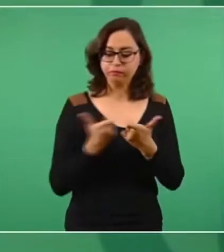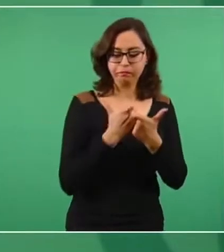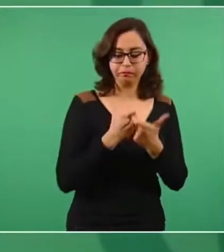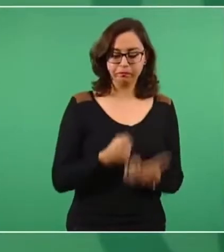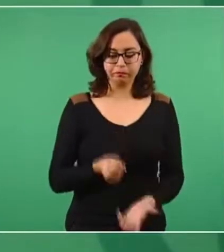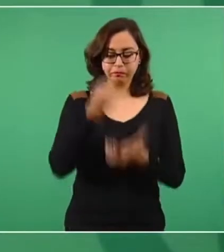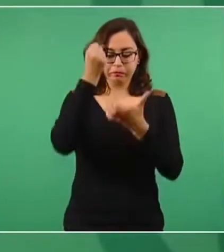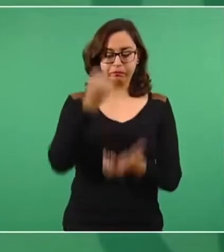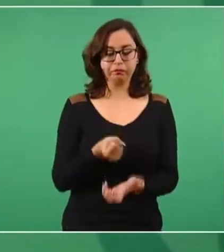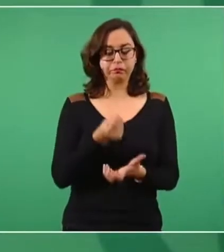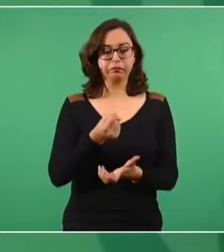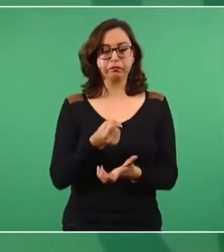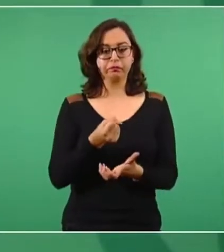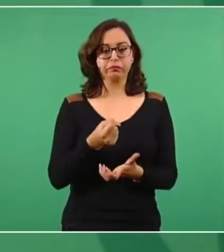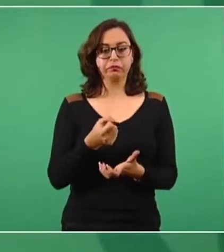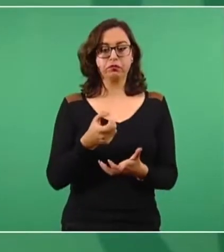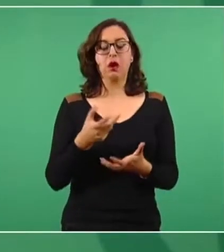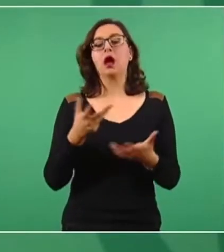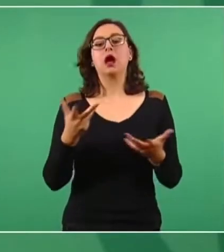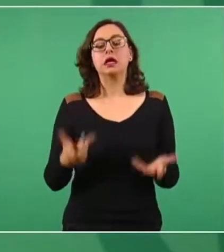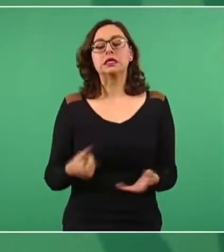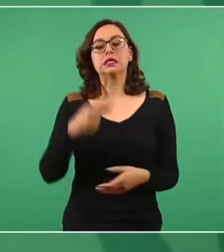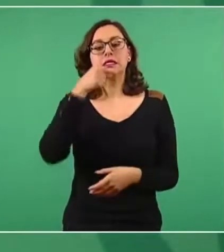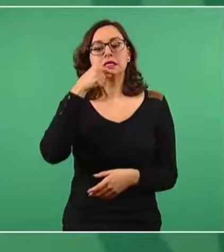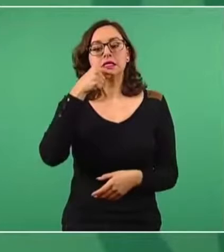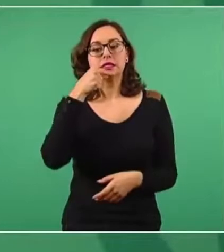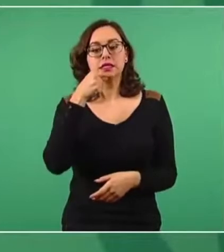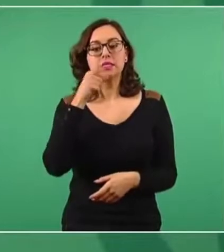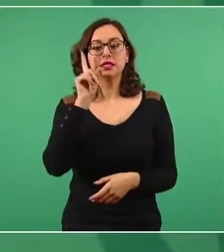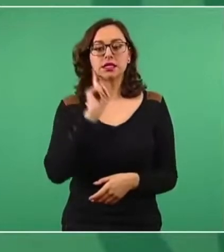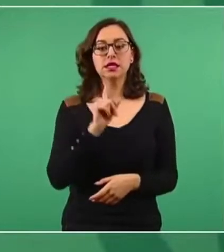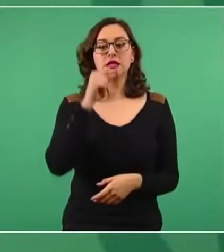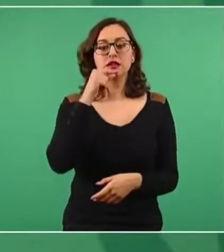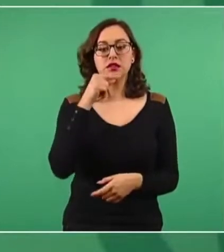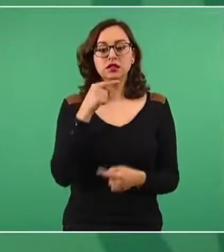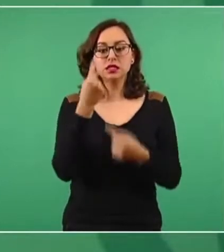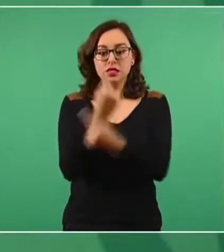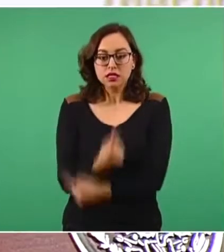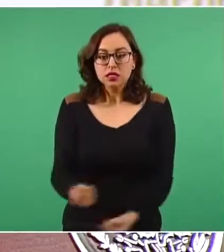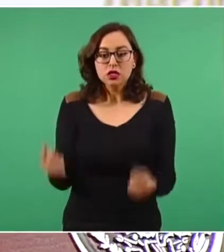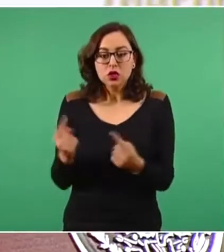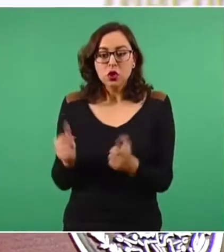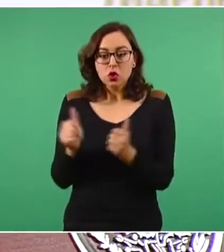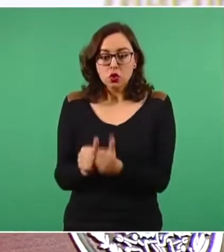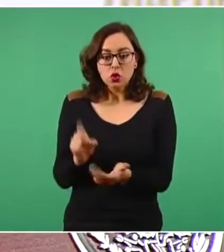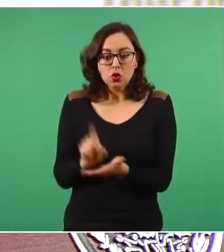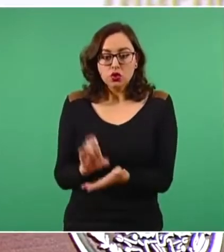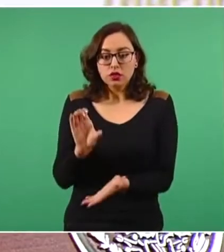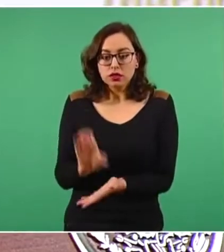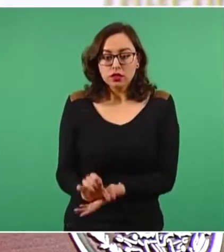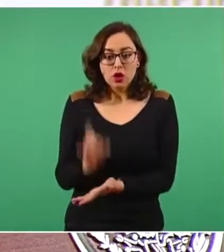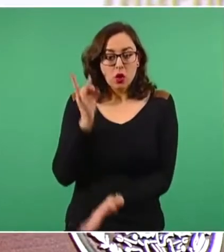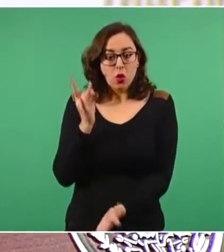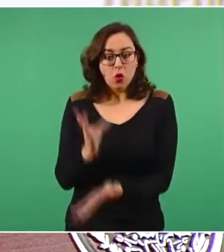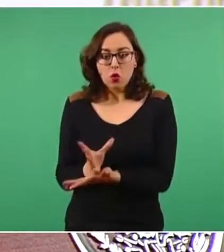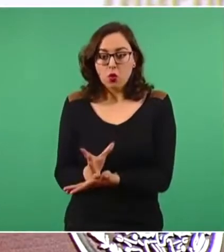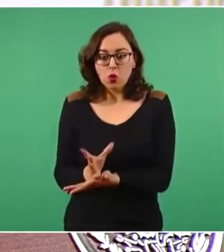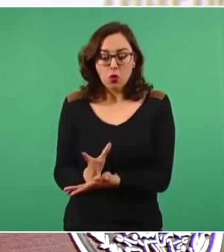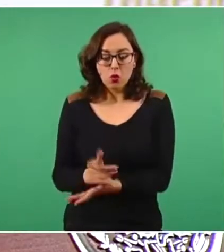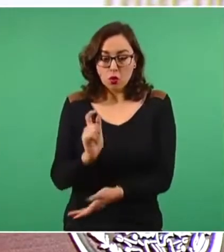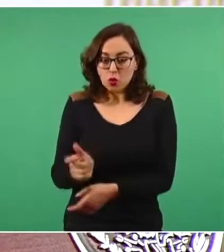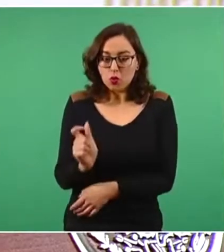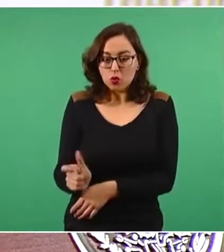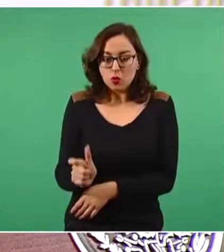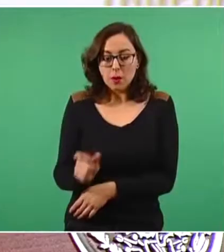Y no sólo se dé la pensión para discapacidad a